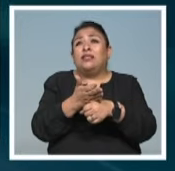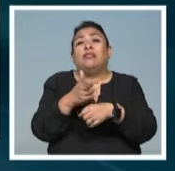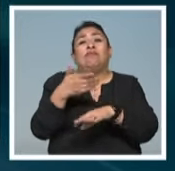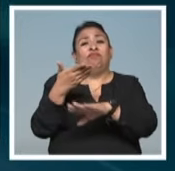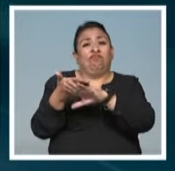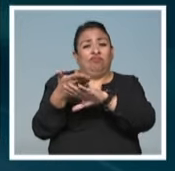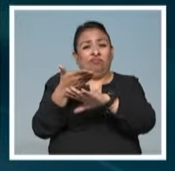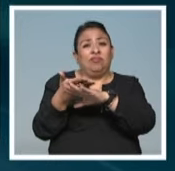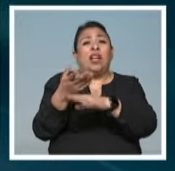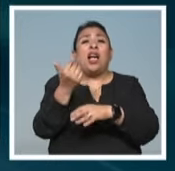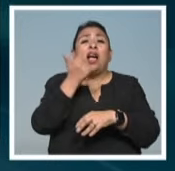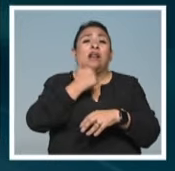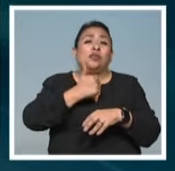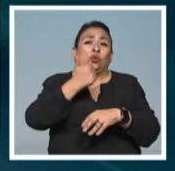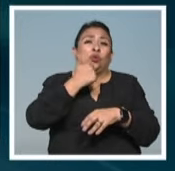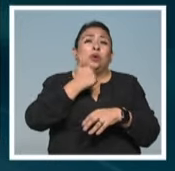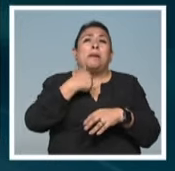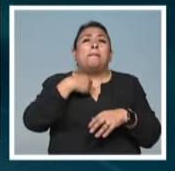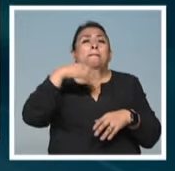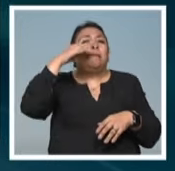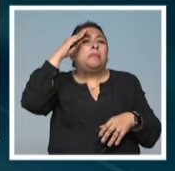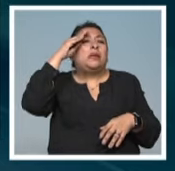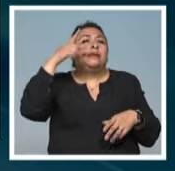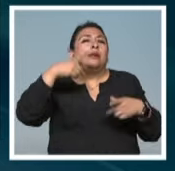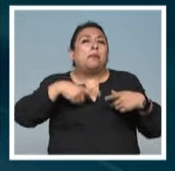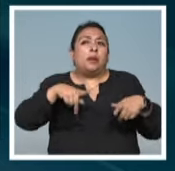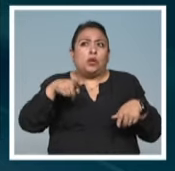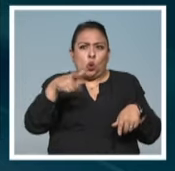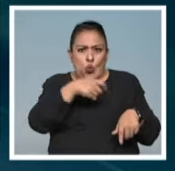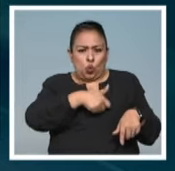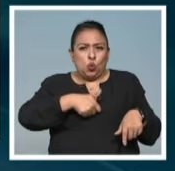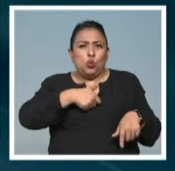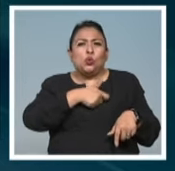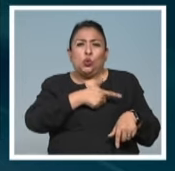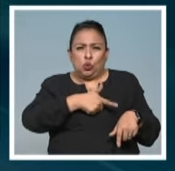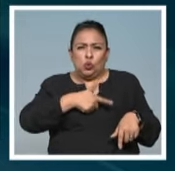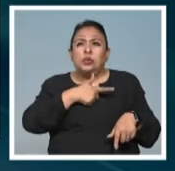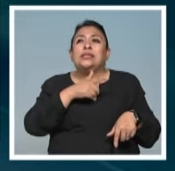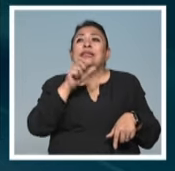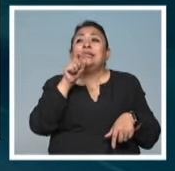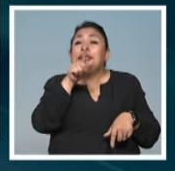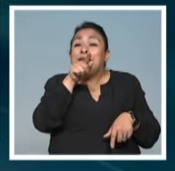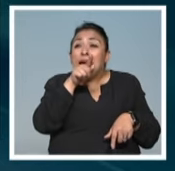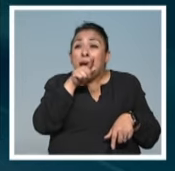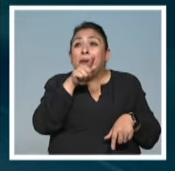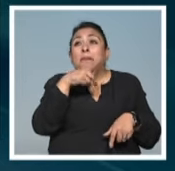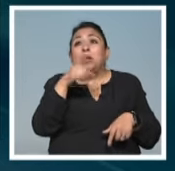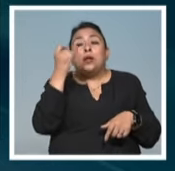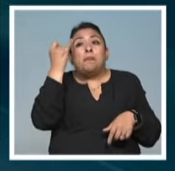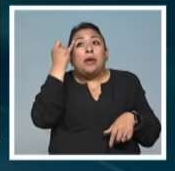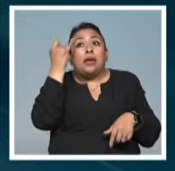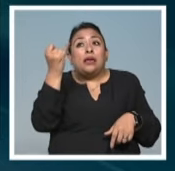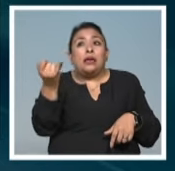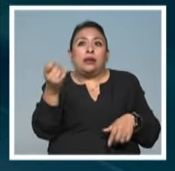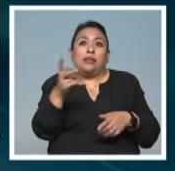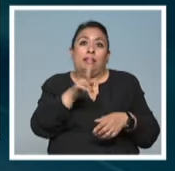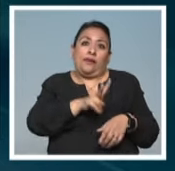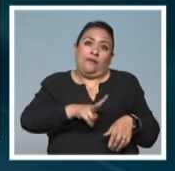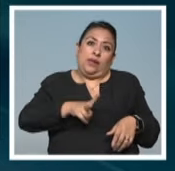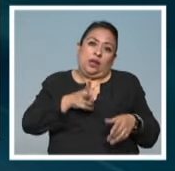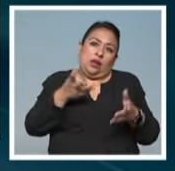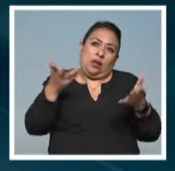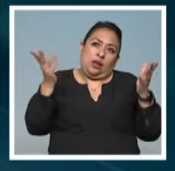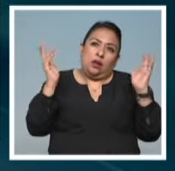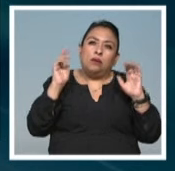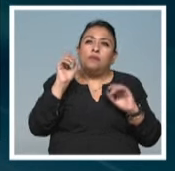dañino también llenarlos de azúcar, que mucha gente piensa que le gustan los animales, sí le gustan las aves, pero pues imagínate, le estamos dando veneno, ¿no? No, y